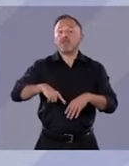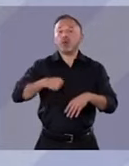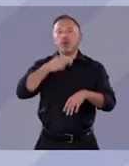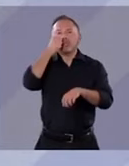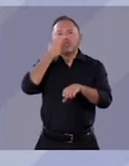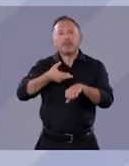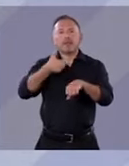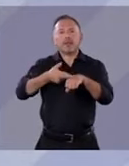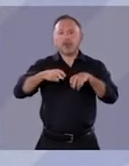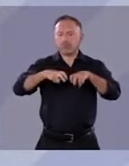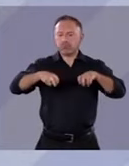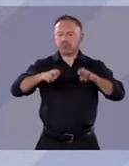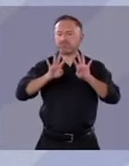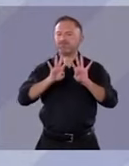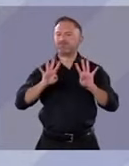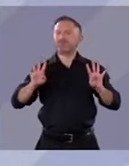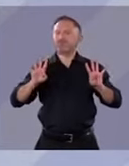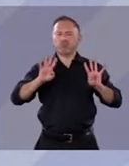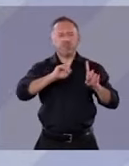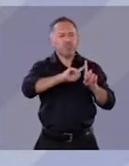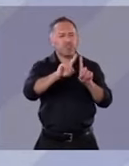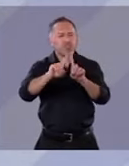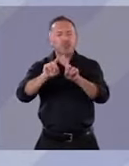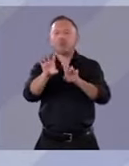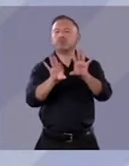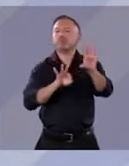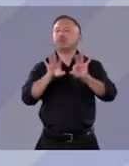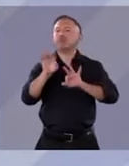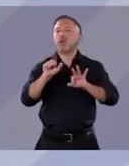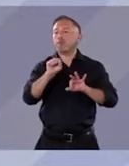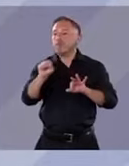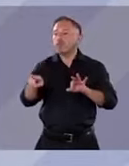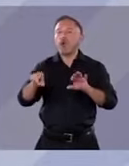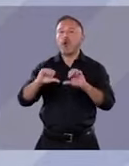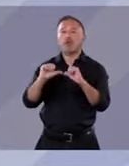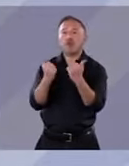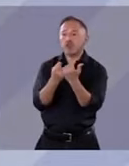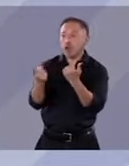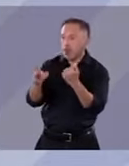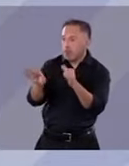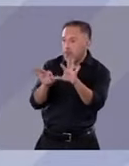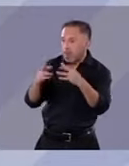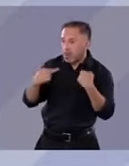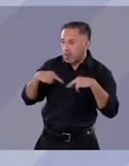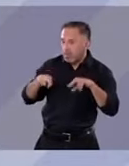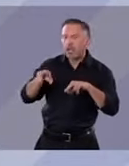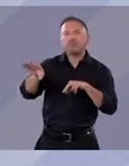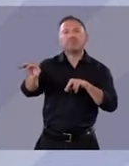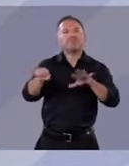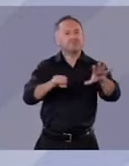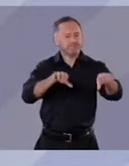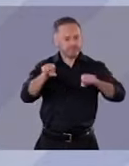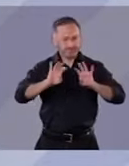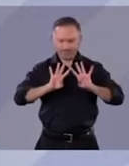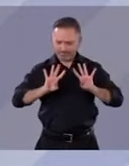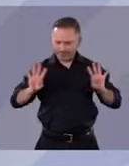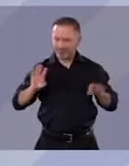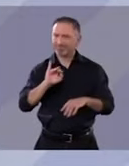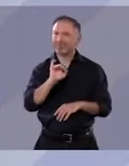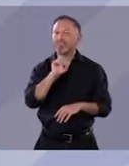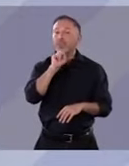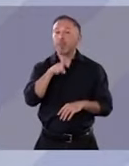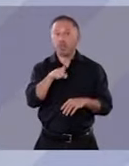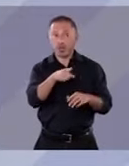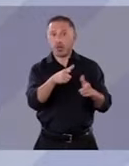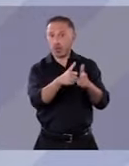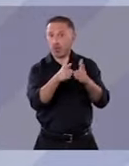gabinete donde esté representada la sociedad civil y por supuesto que hay gente de Movimiento Ciudadano que yo le reconozco y que también